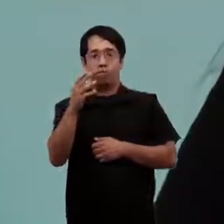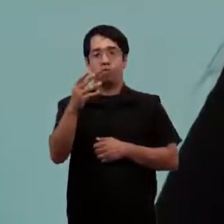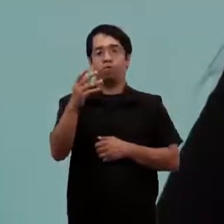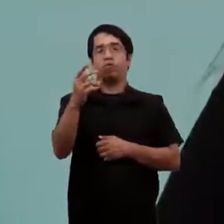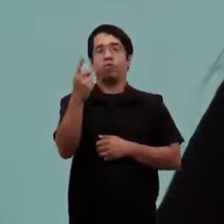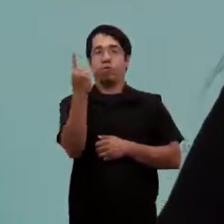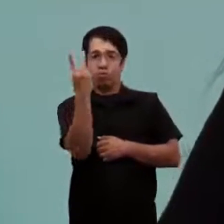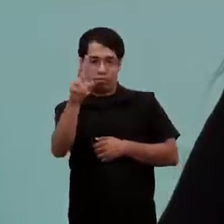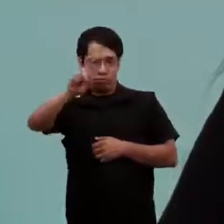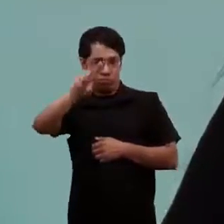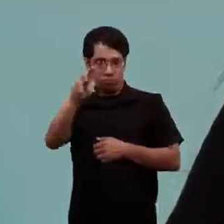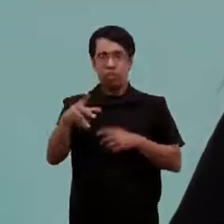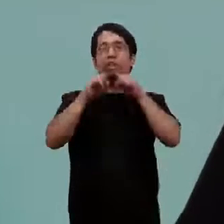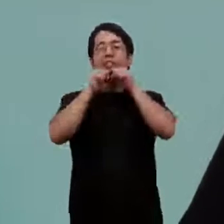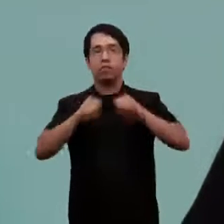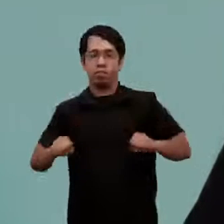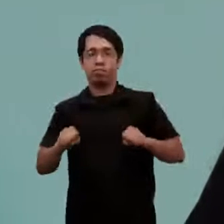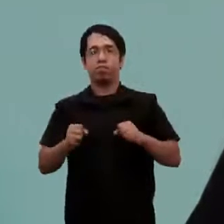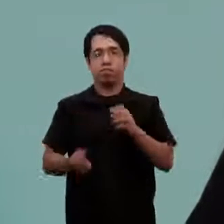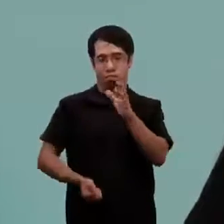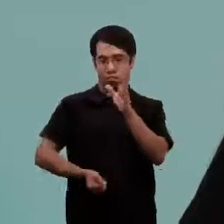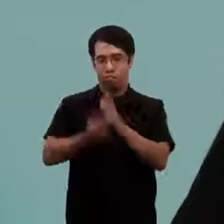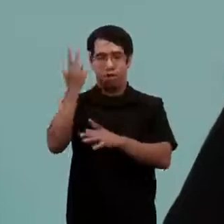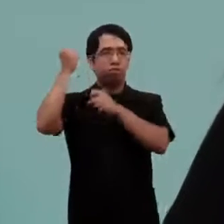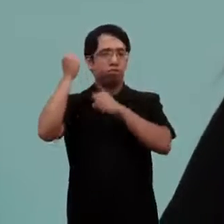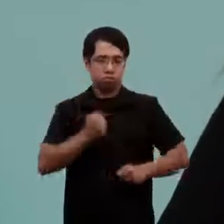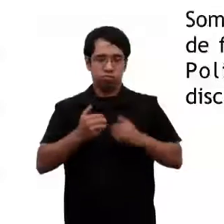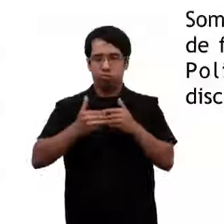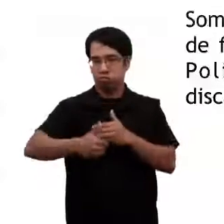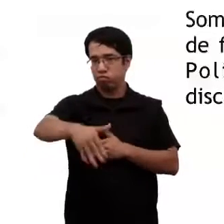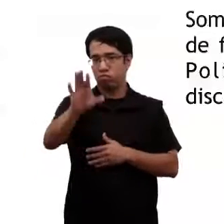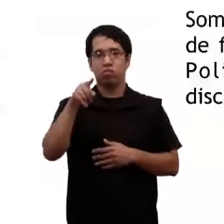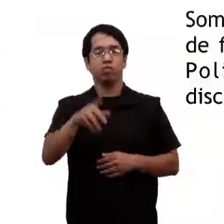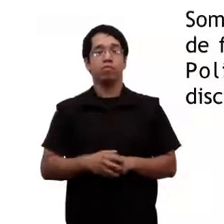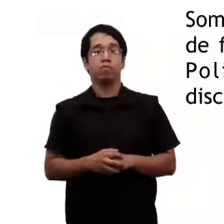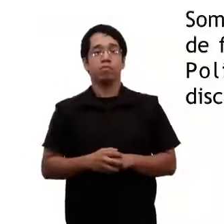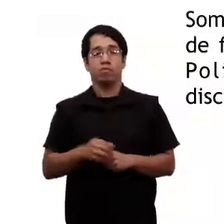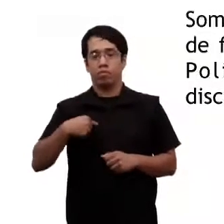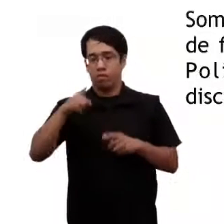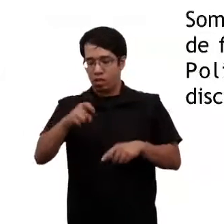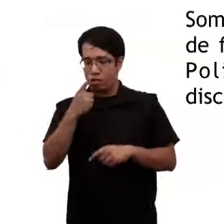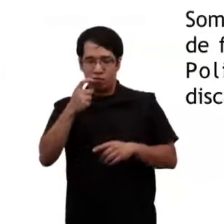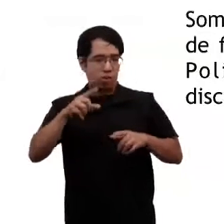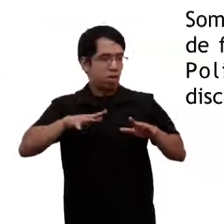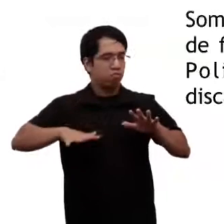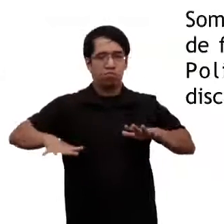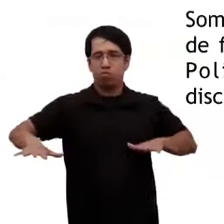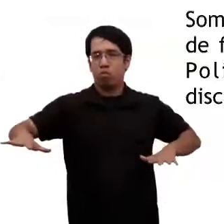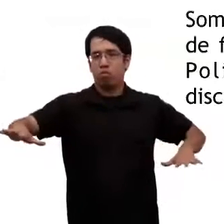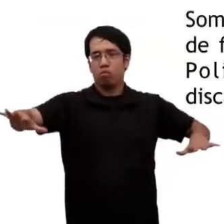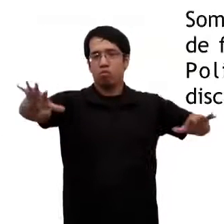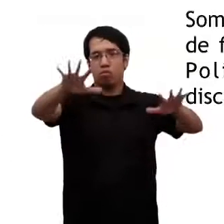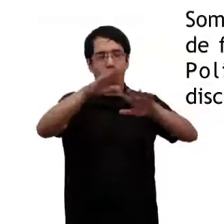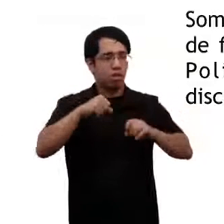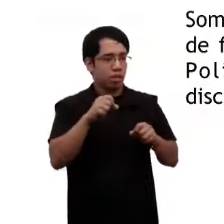secretaría justamente con esa función y ese mandato, ser el ente rector que